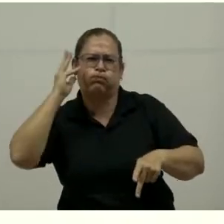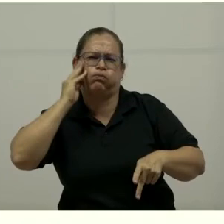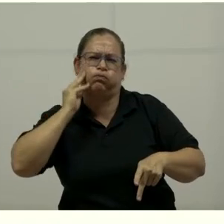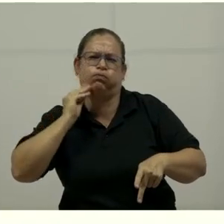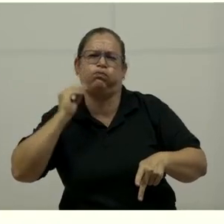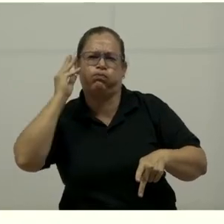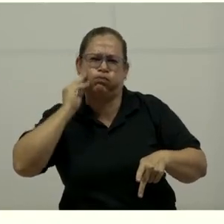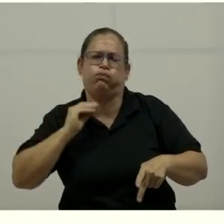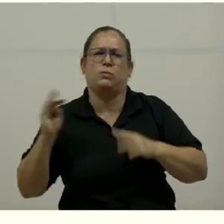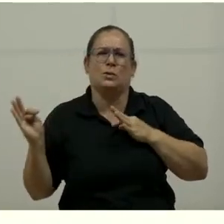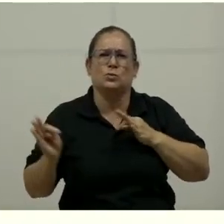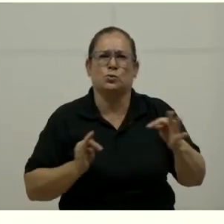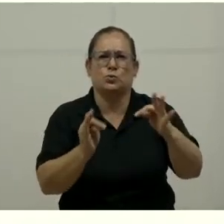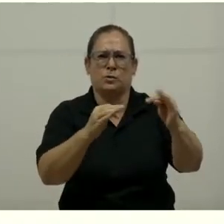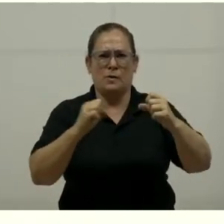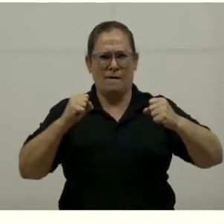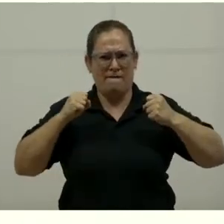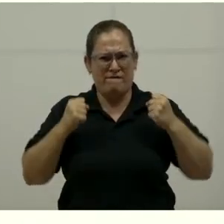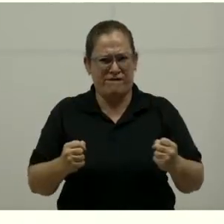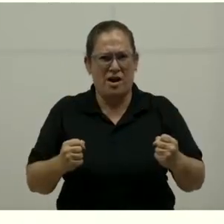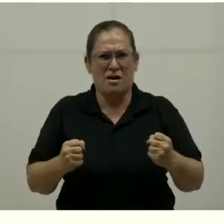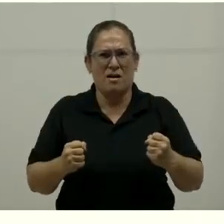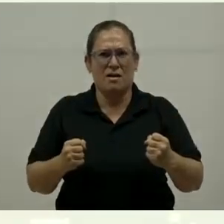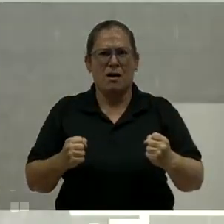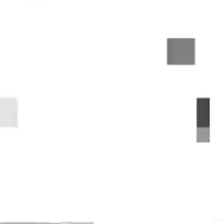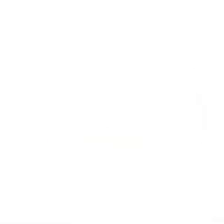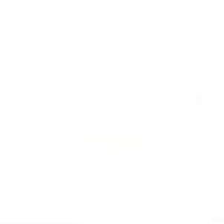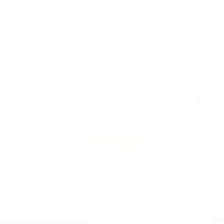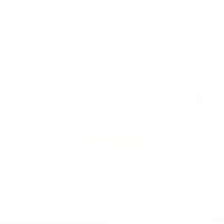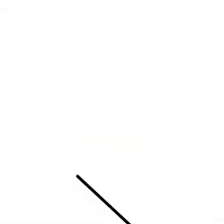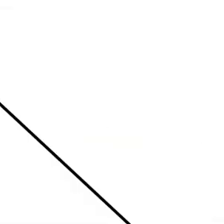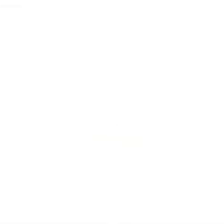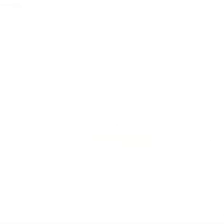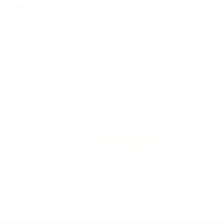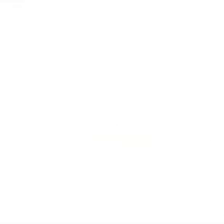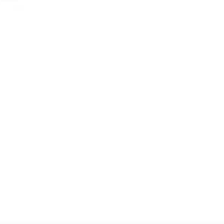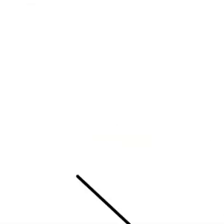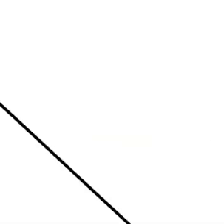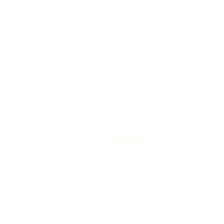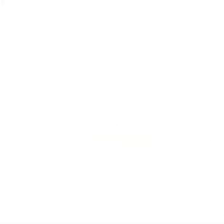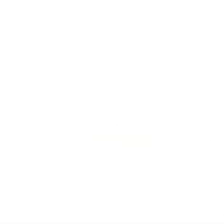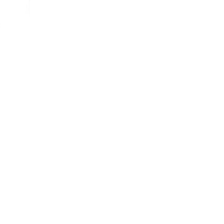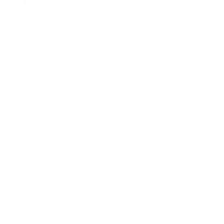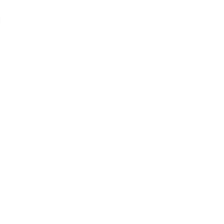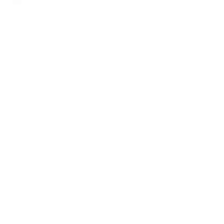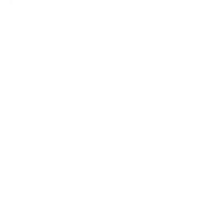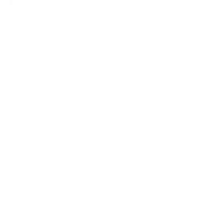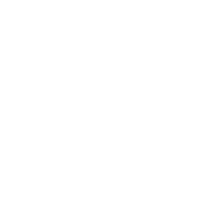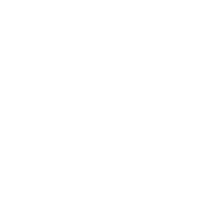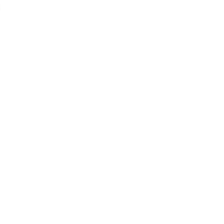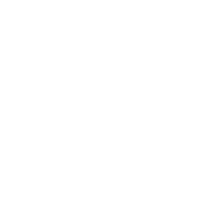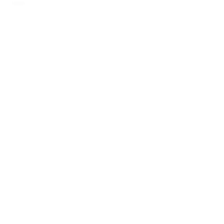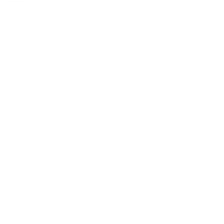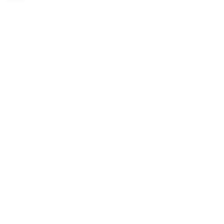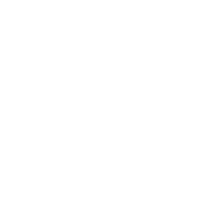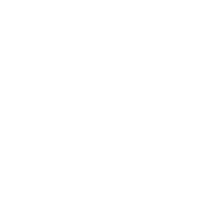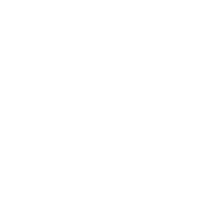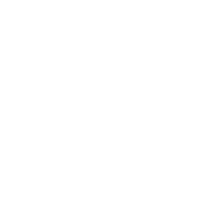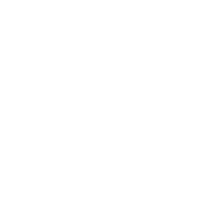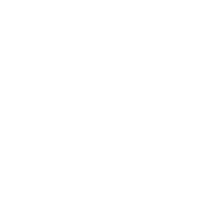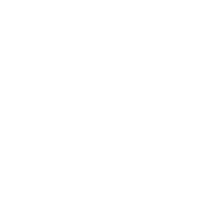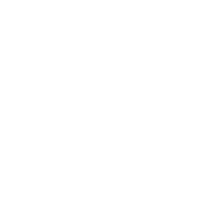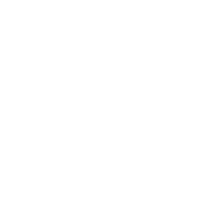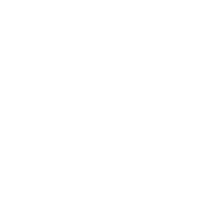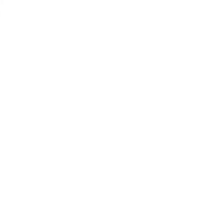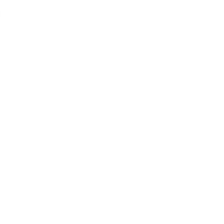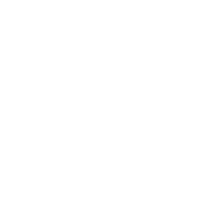valentía, que pueda generar, darle al turismo esta prioridad que el turismo